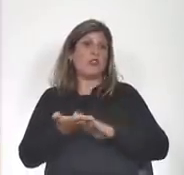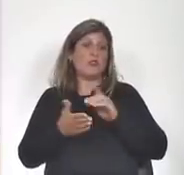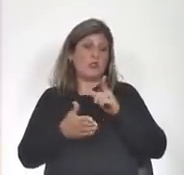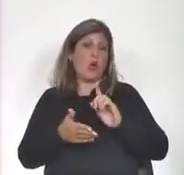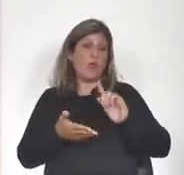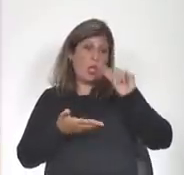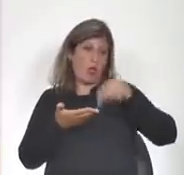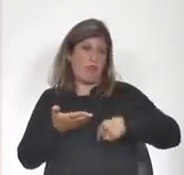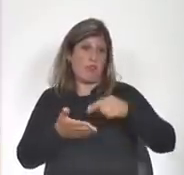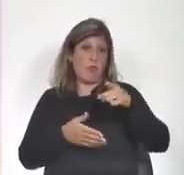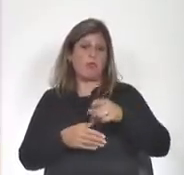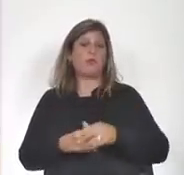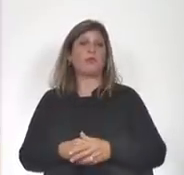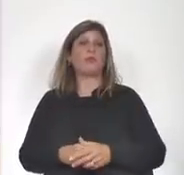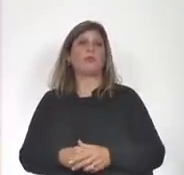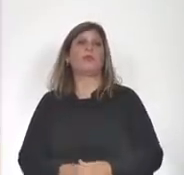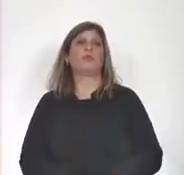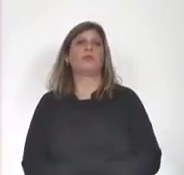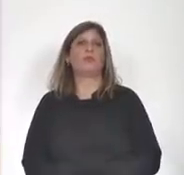resolución que firmó